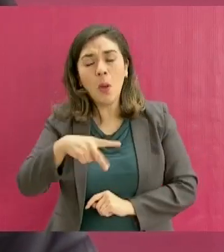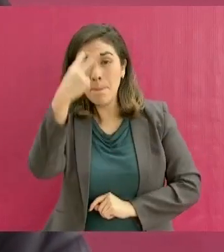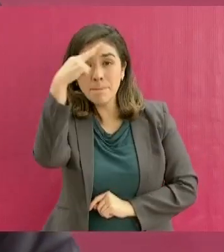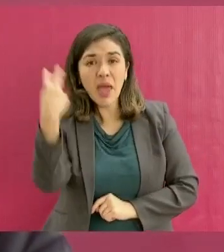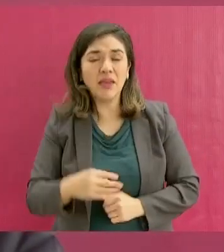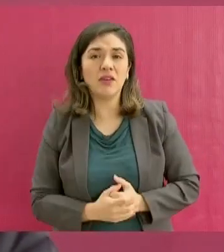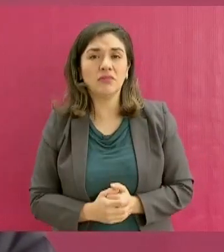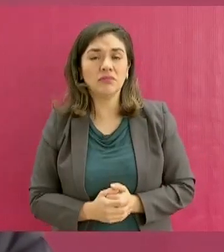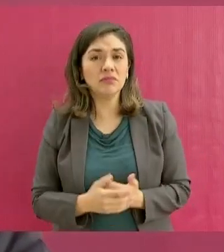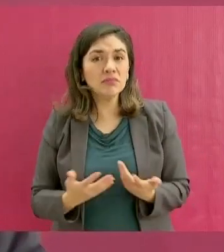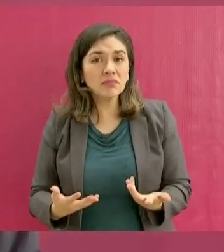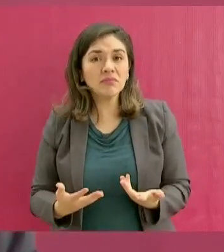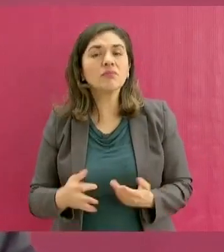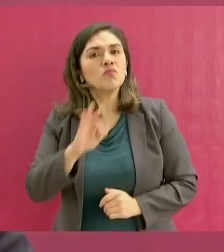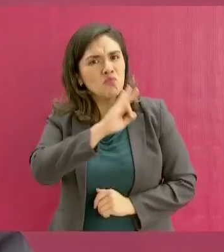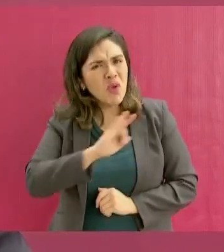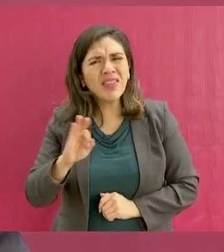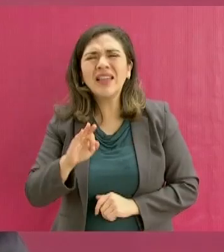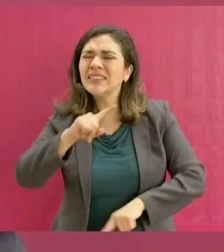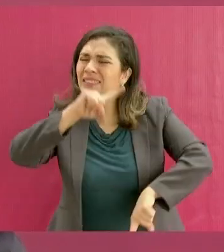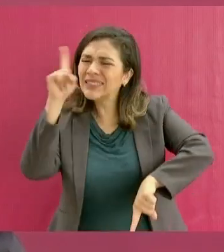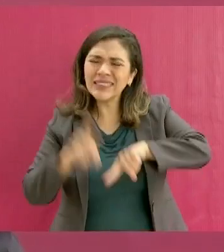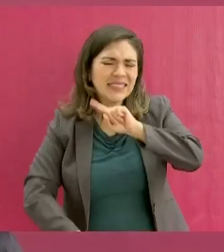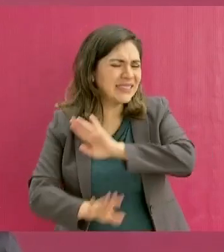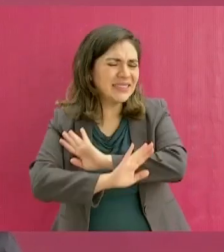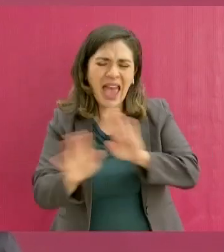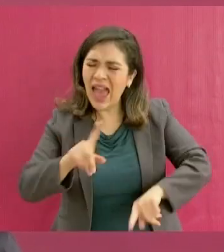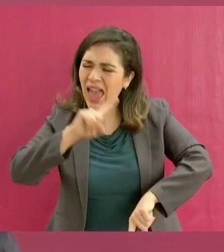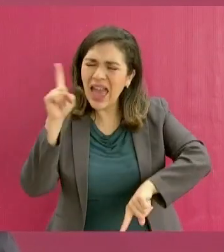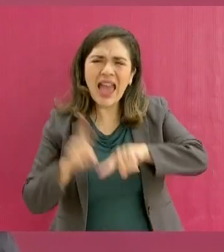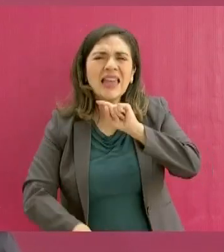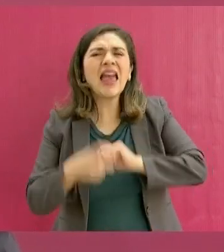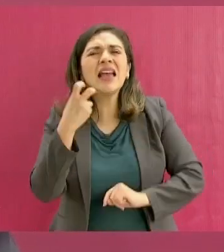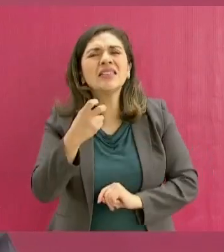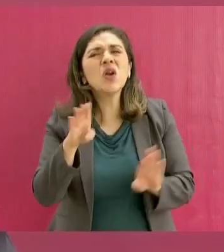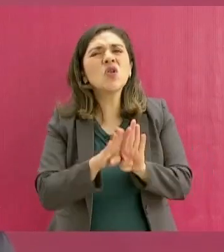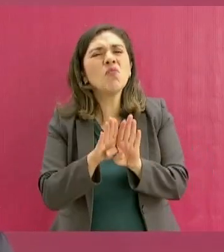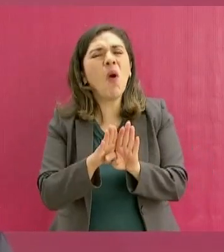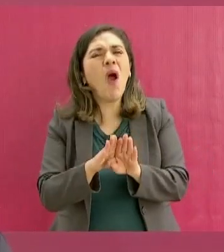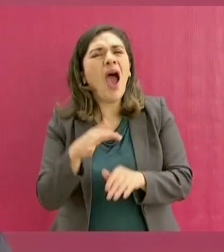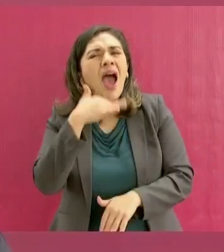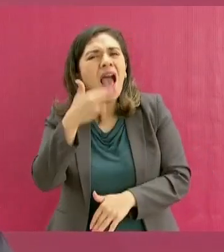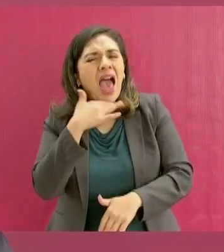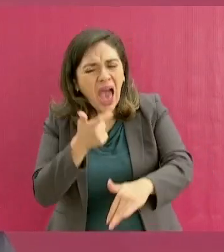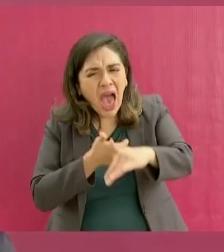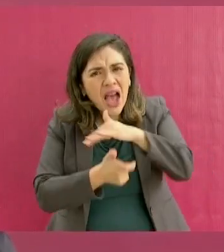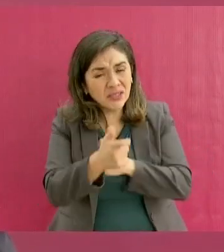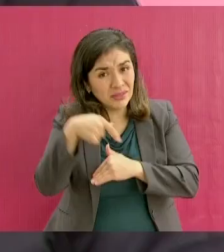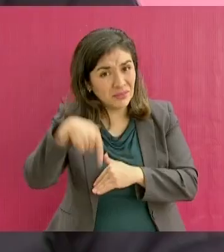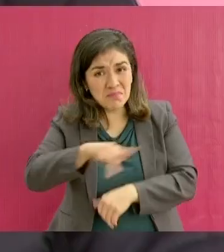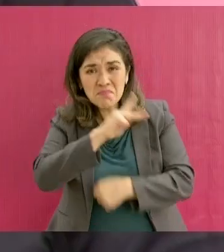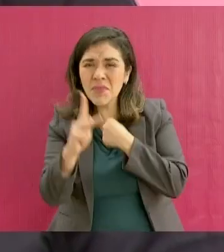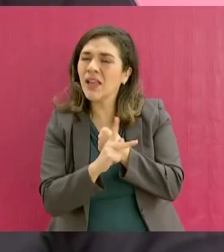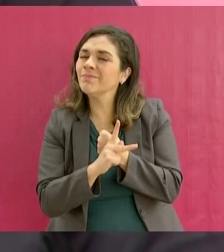que se destierre la corrupción en el país,